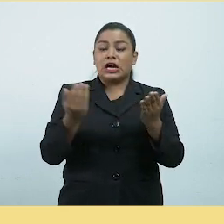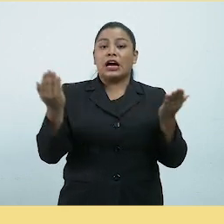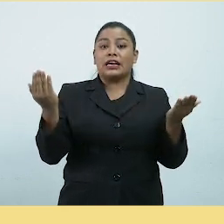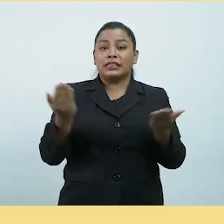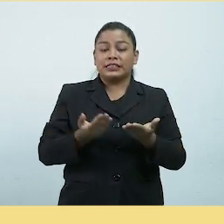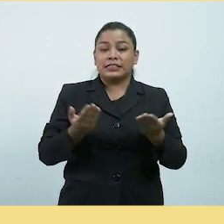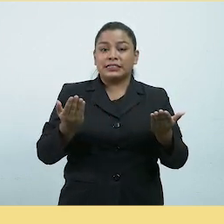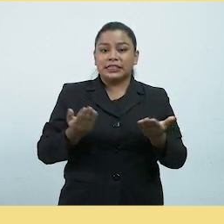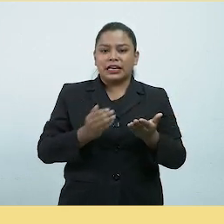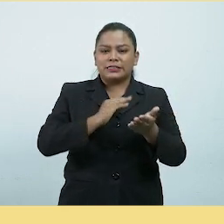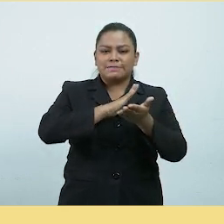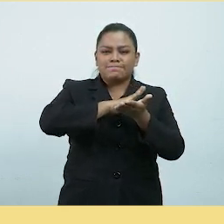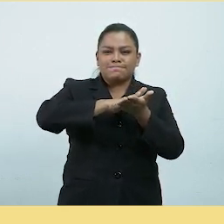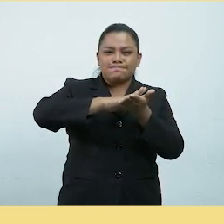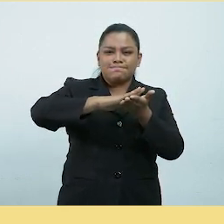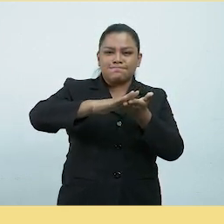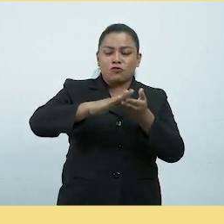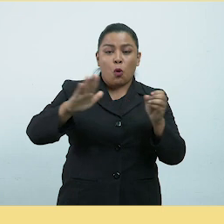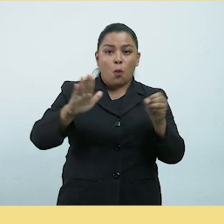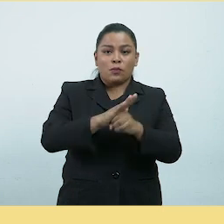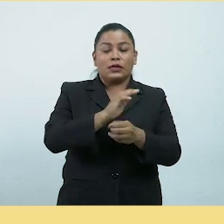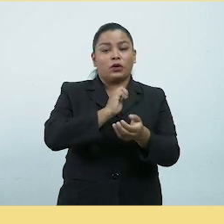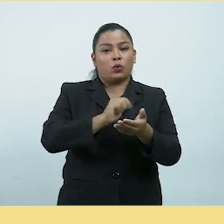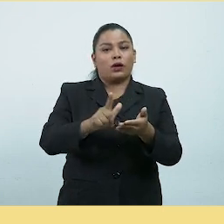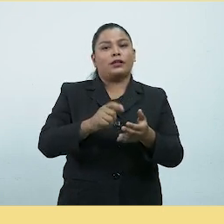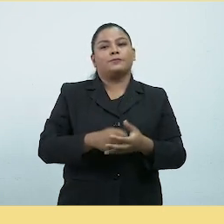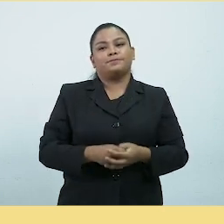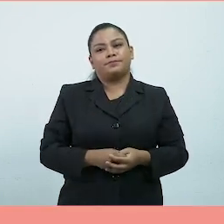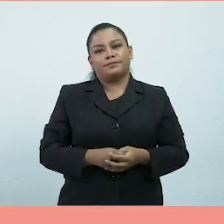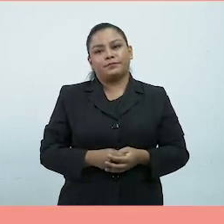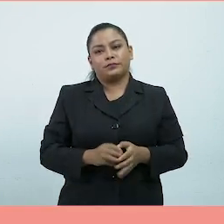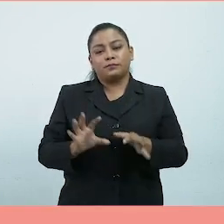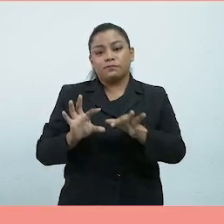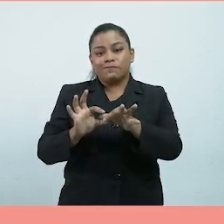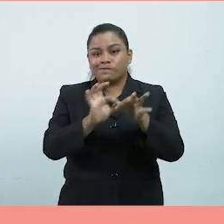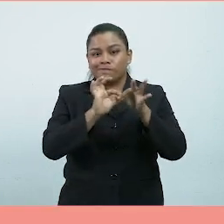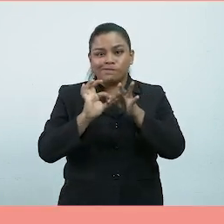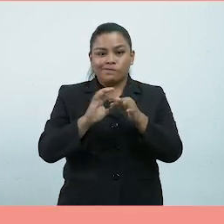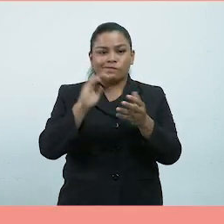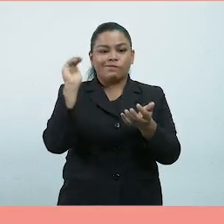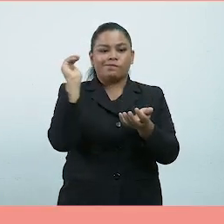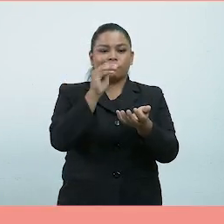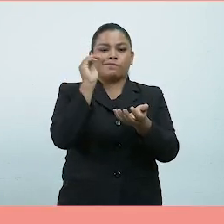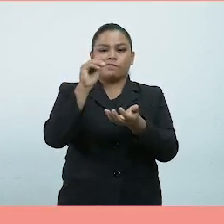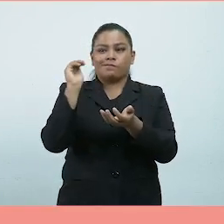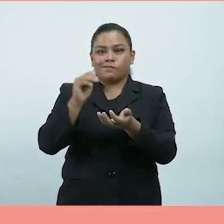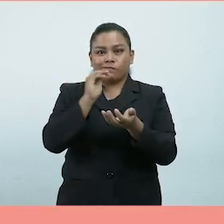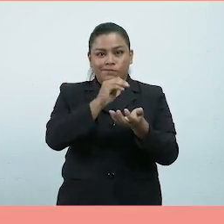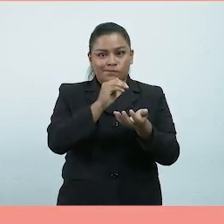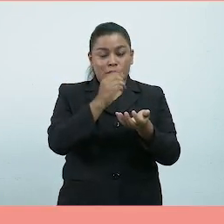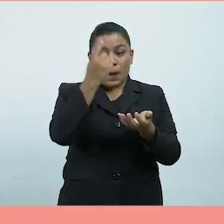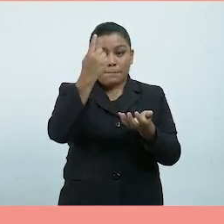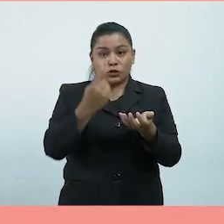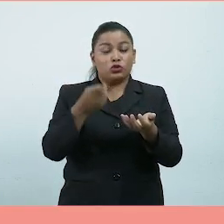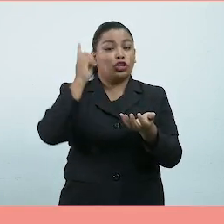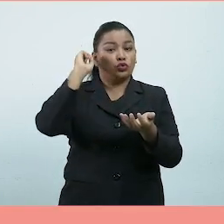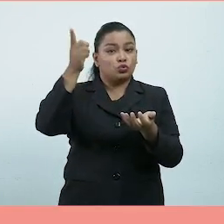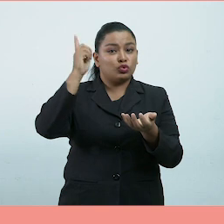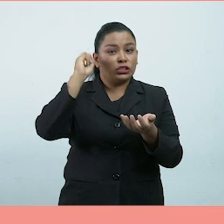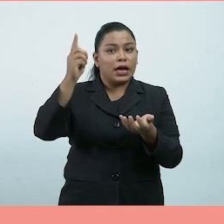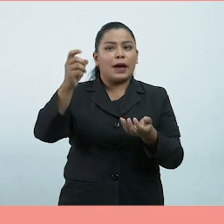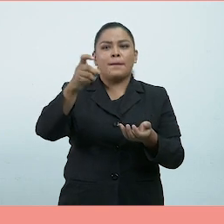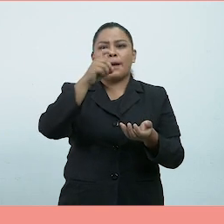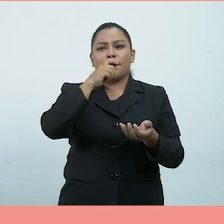realizarse la limpieza y saneamiento de la institución Coordinar la capacitación del personal administrativo, docente,